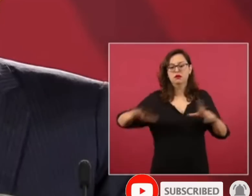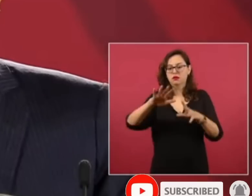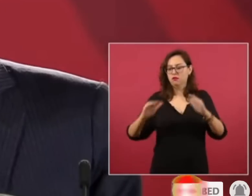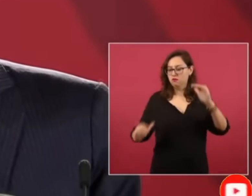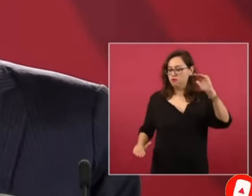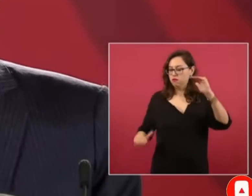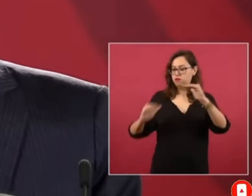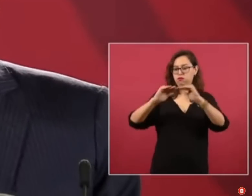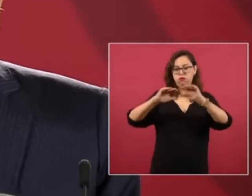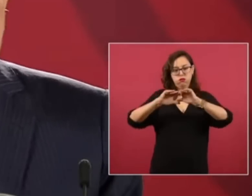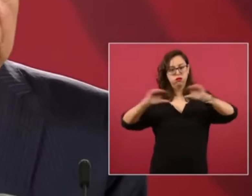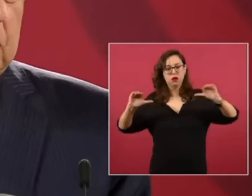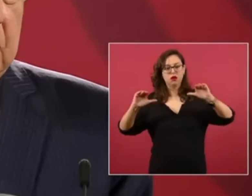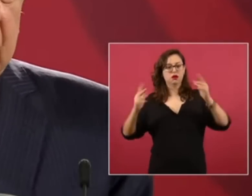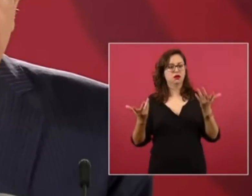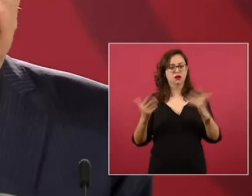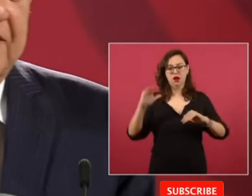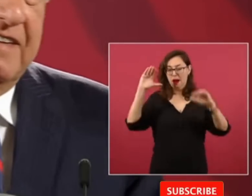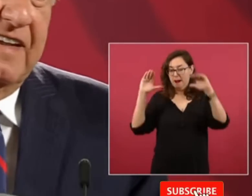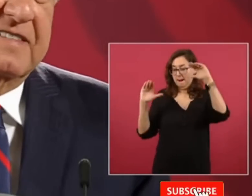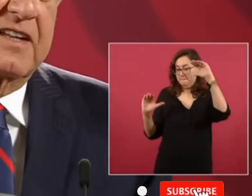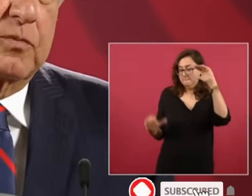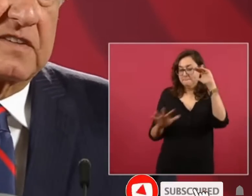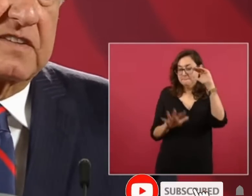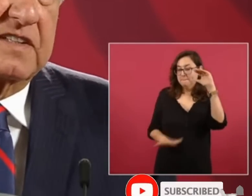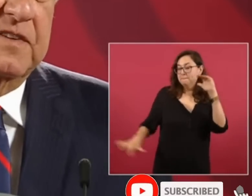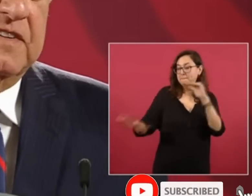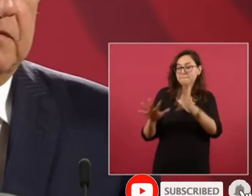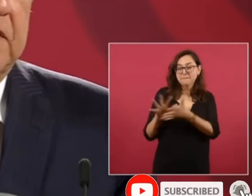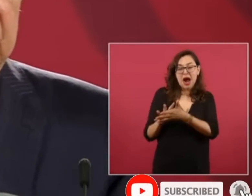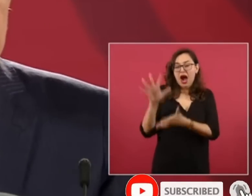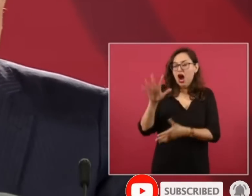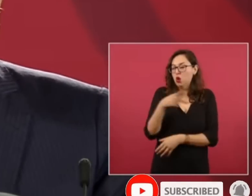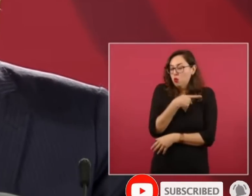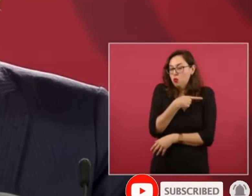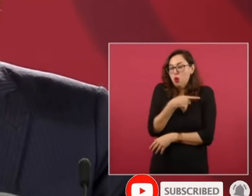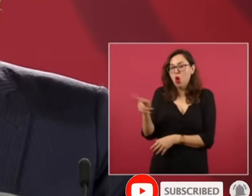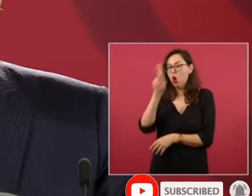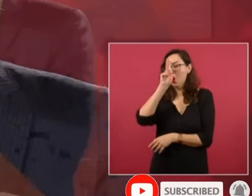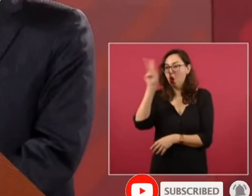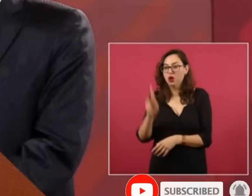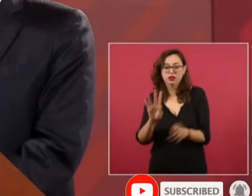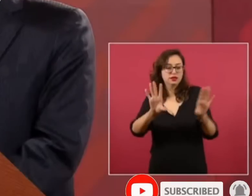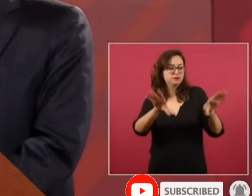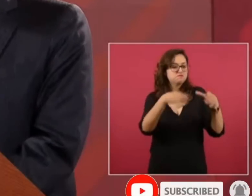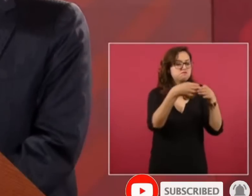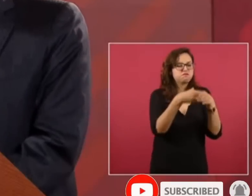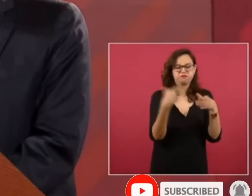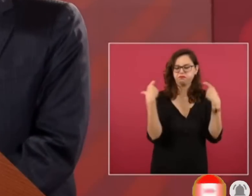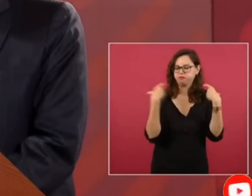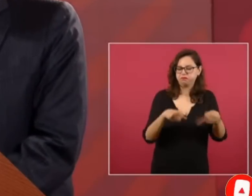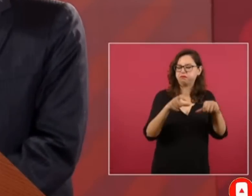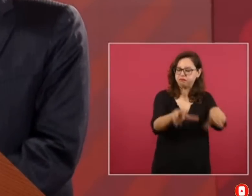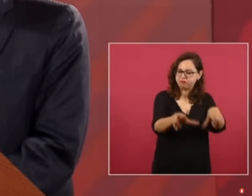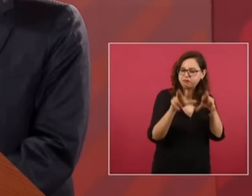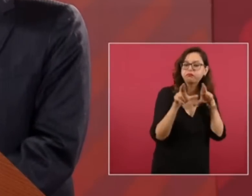minoría lo tiene todo y la inmensa mayoría carece hasta de lo más indispensable. Que no haya, en